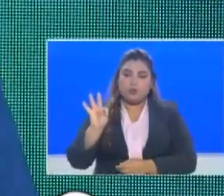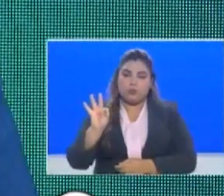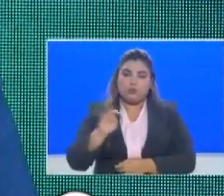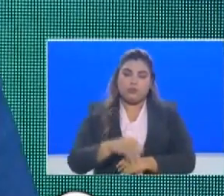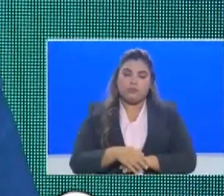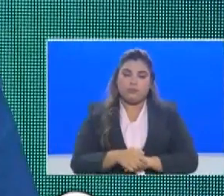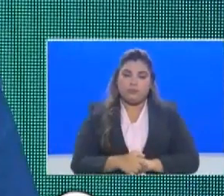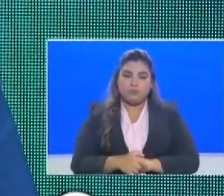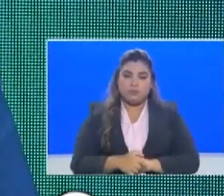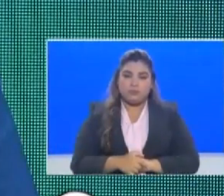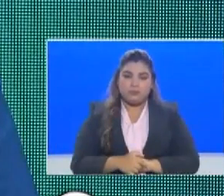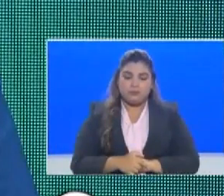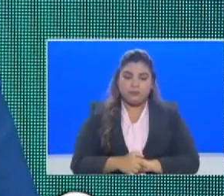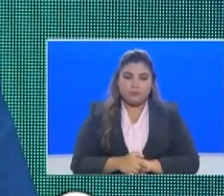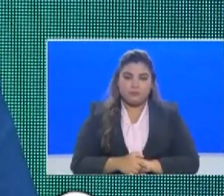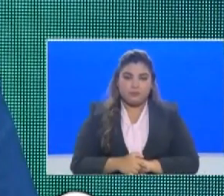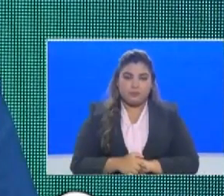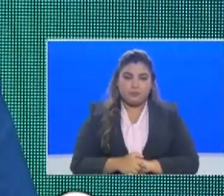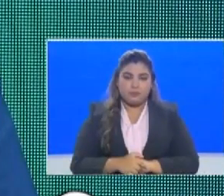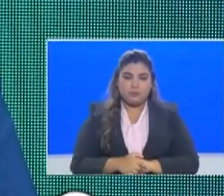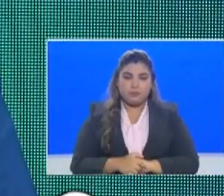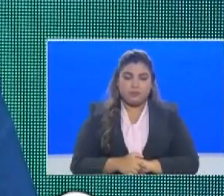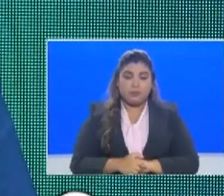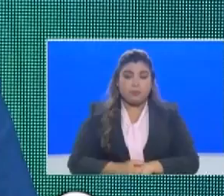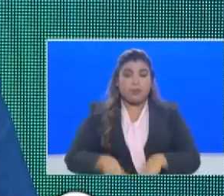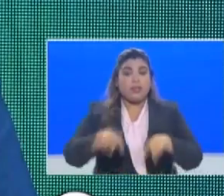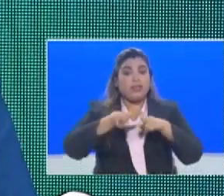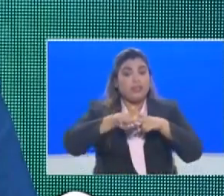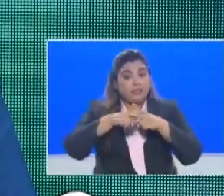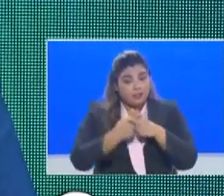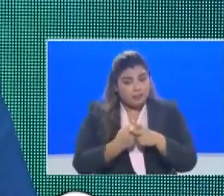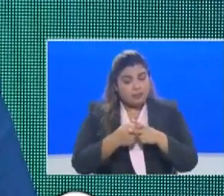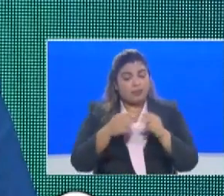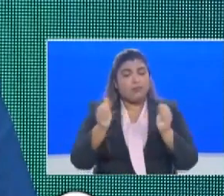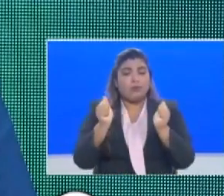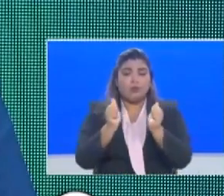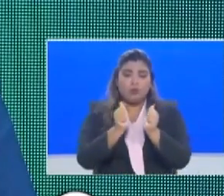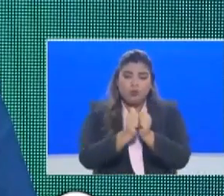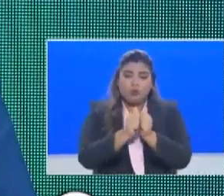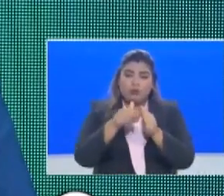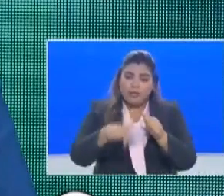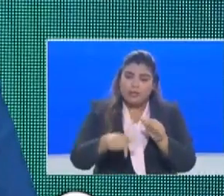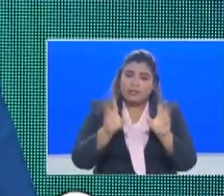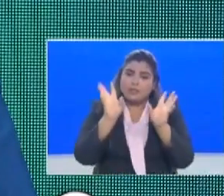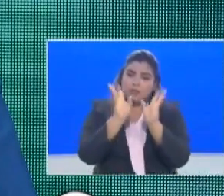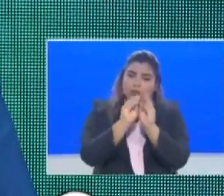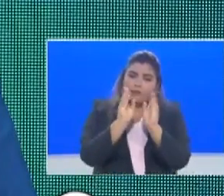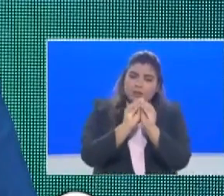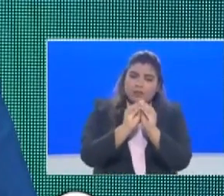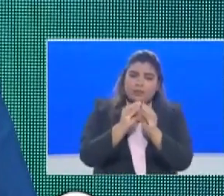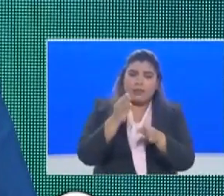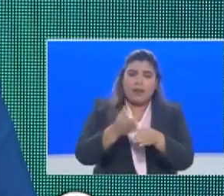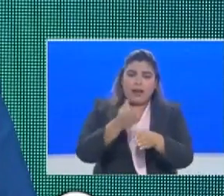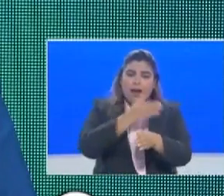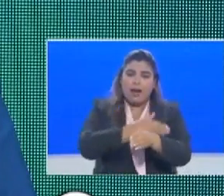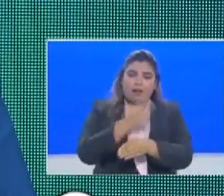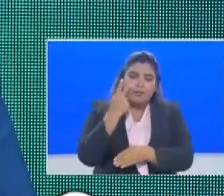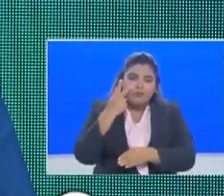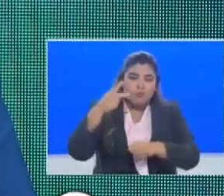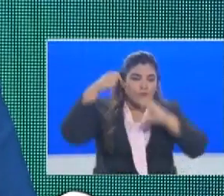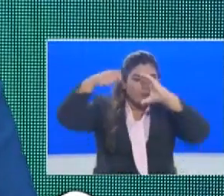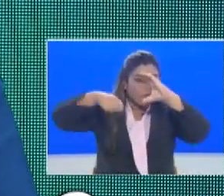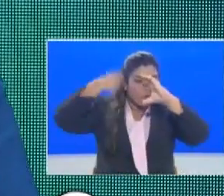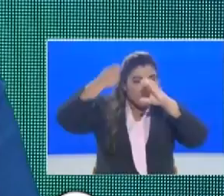comenzar esta conferencia con ese gran mensaje de quédate en casa es el mensaje que debemos tener